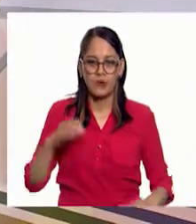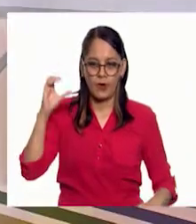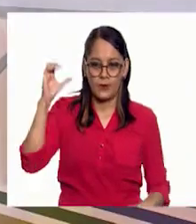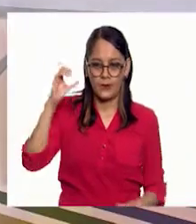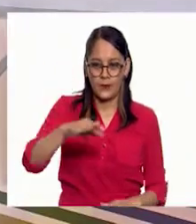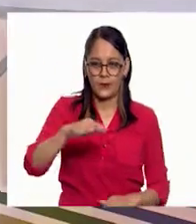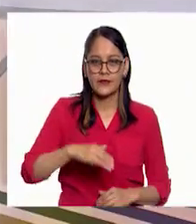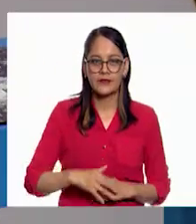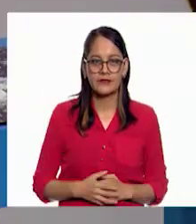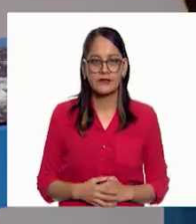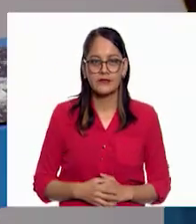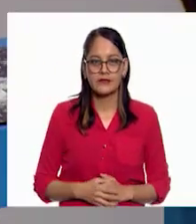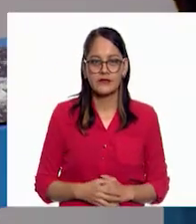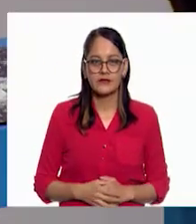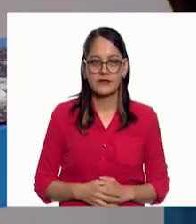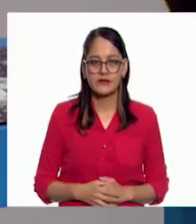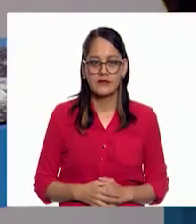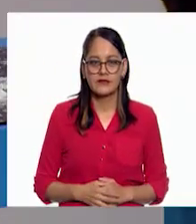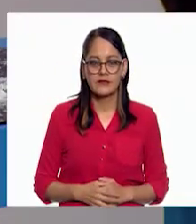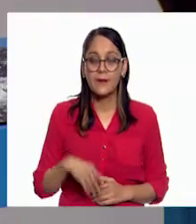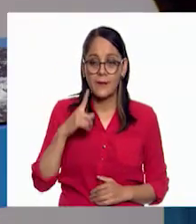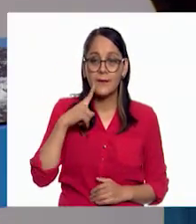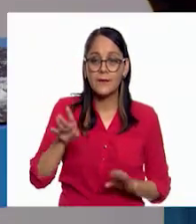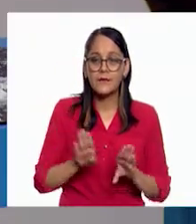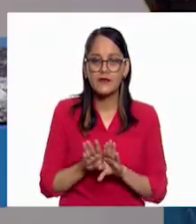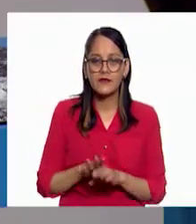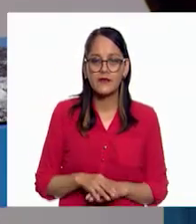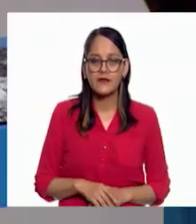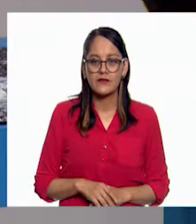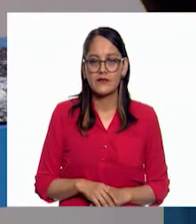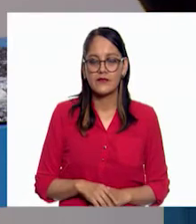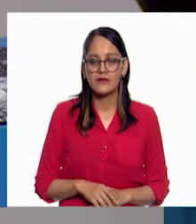están listas y listos ahí en casa, vamos a ver qué sucede.